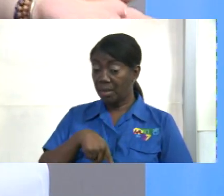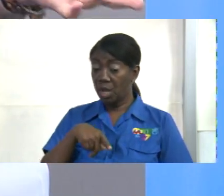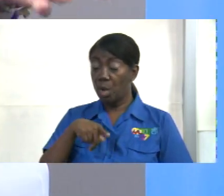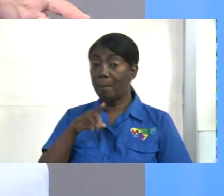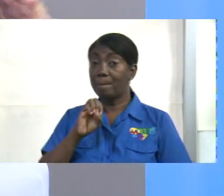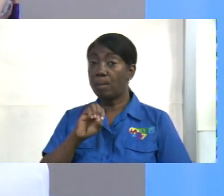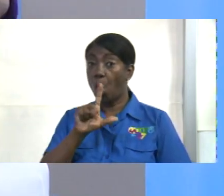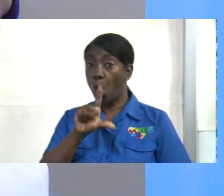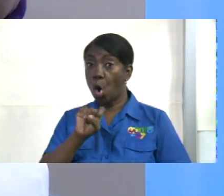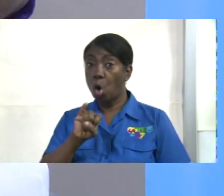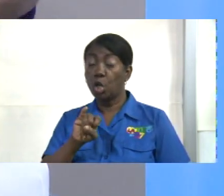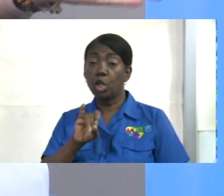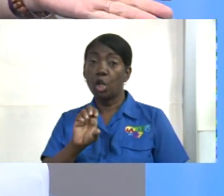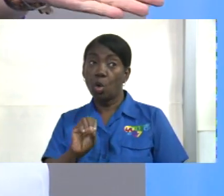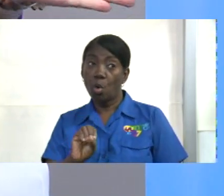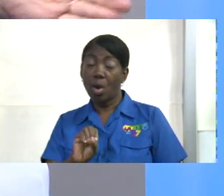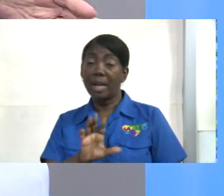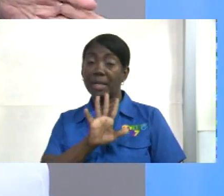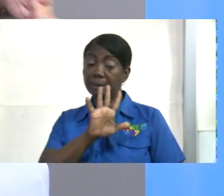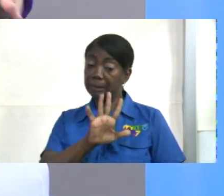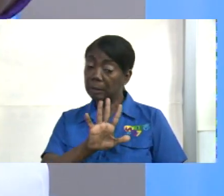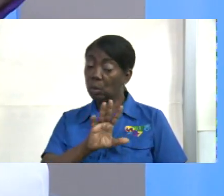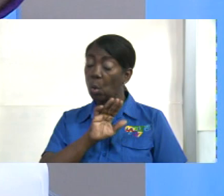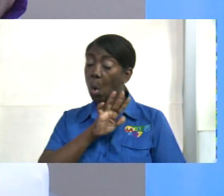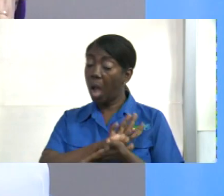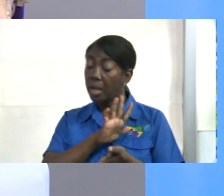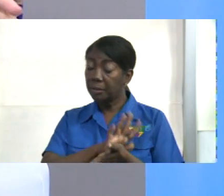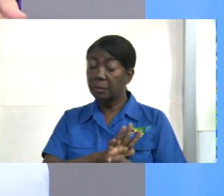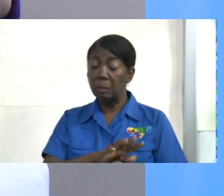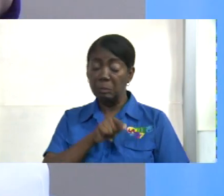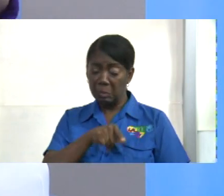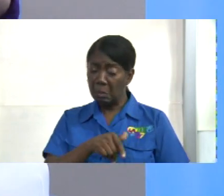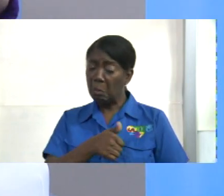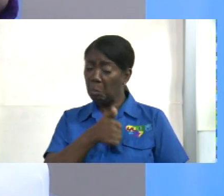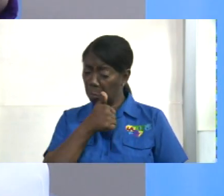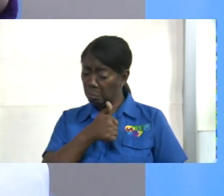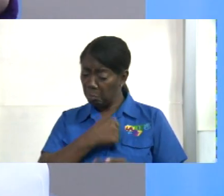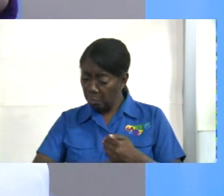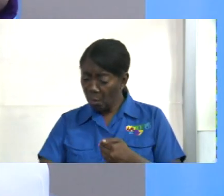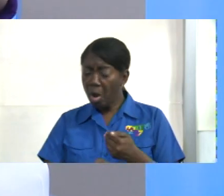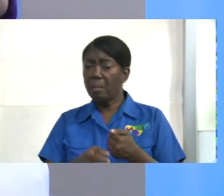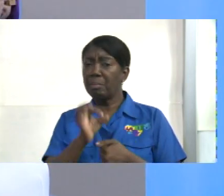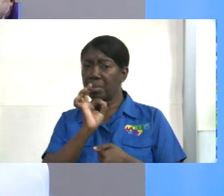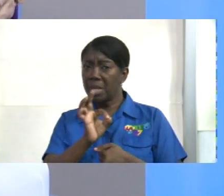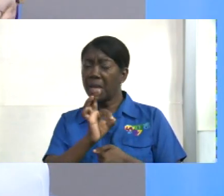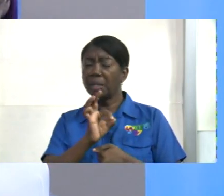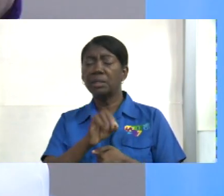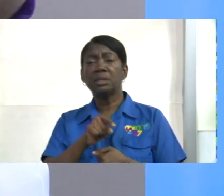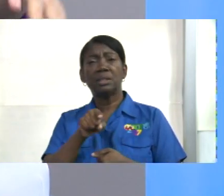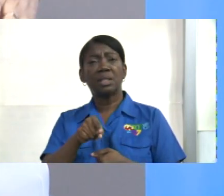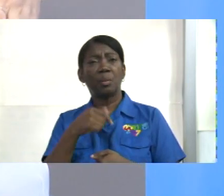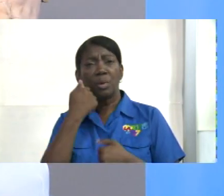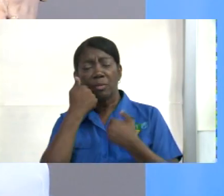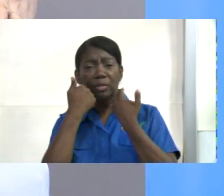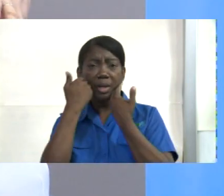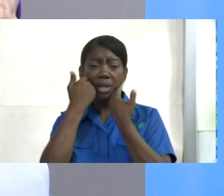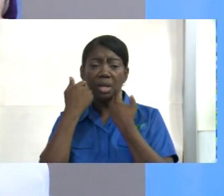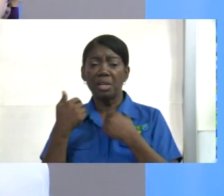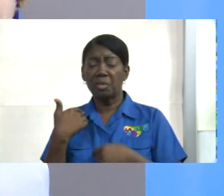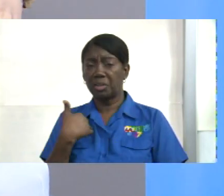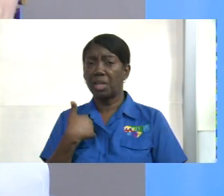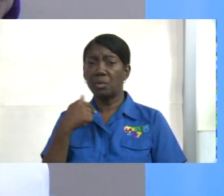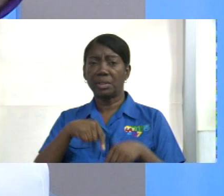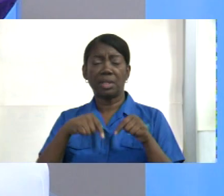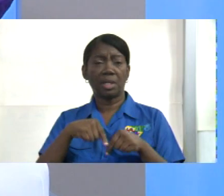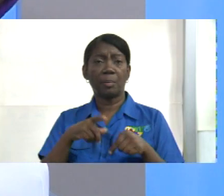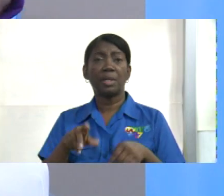5 años y yo nací bien después me dio la enfermedad quedé con esta discapacidad